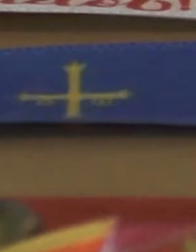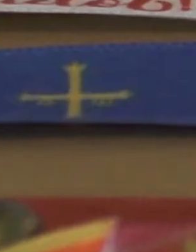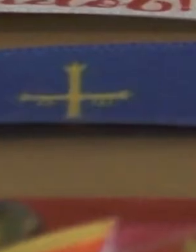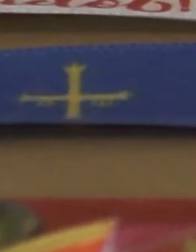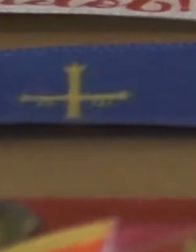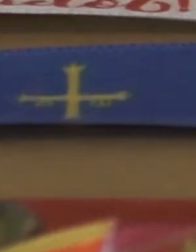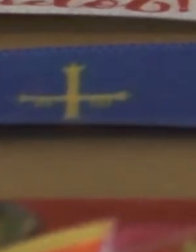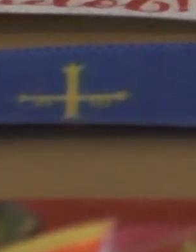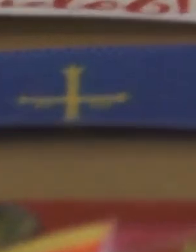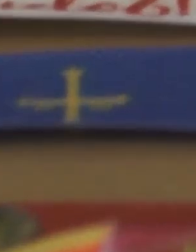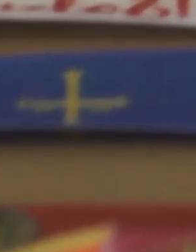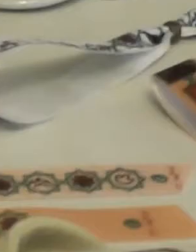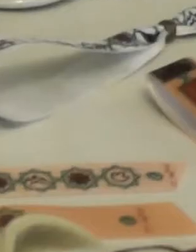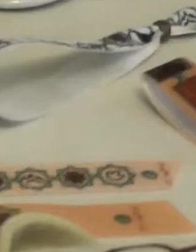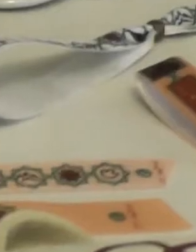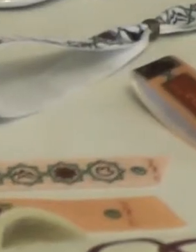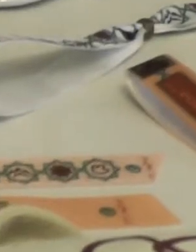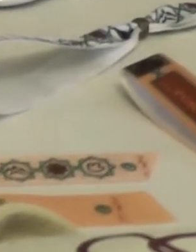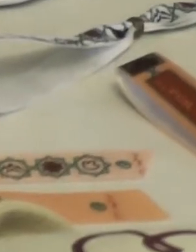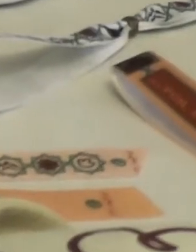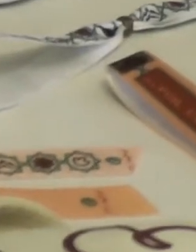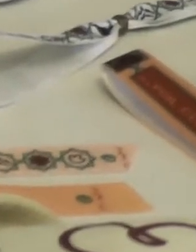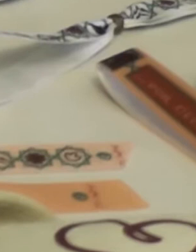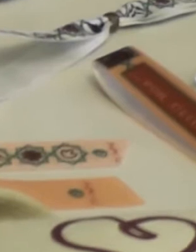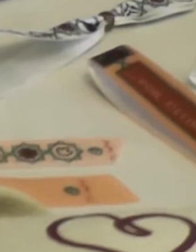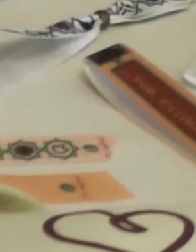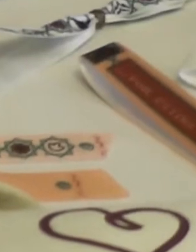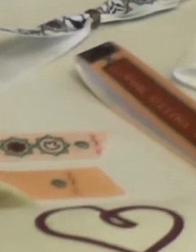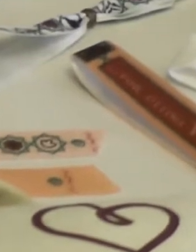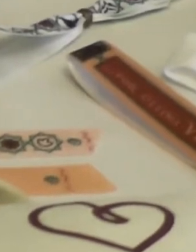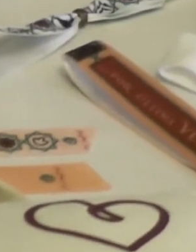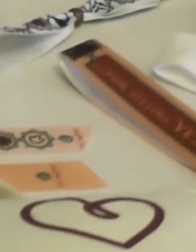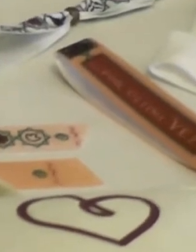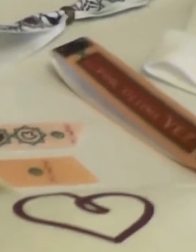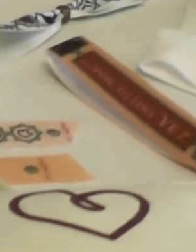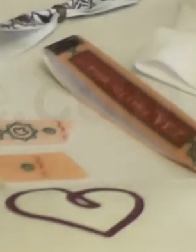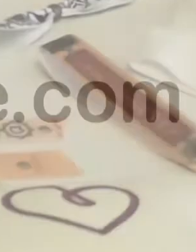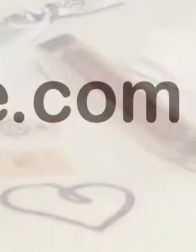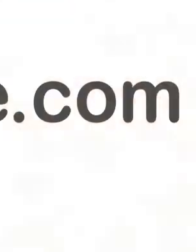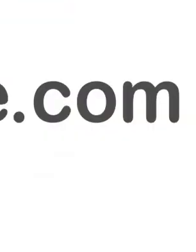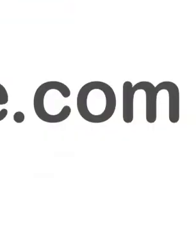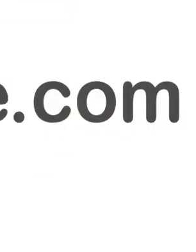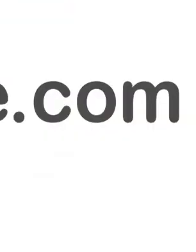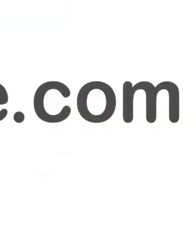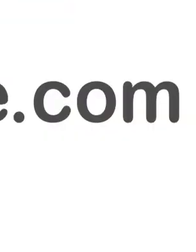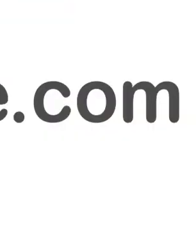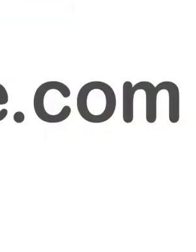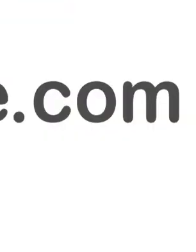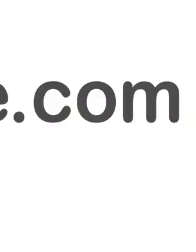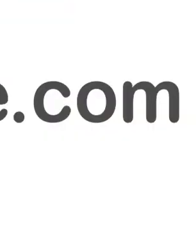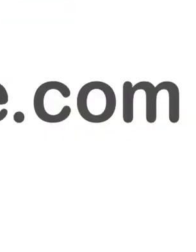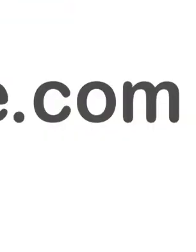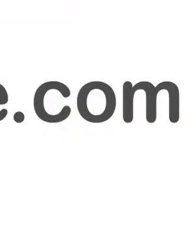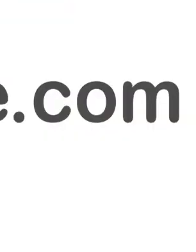Desde una sola unidad hasta las que necesites. Puedes consultarnos y encontrar más información en nuestra web,